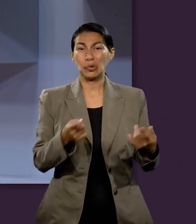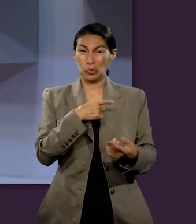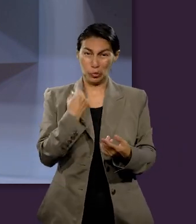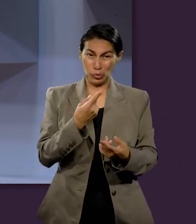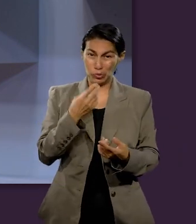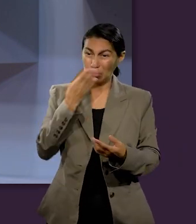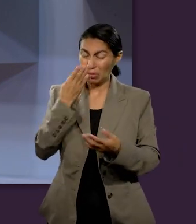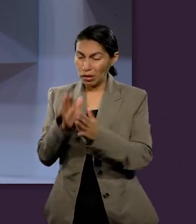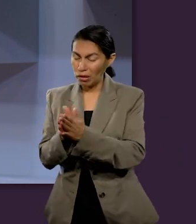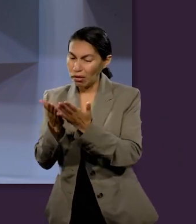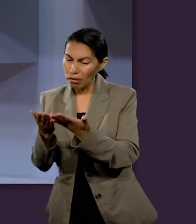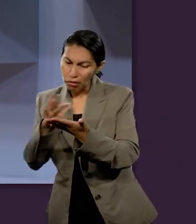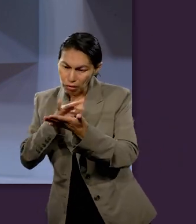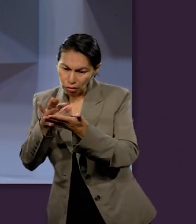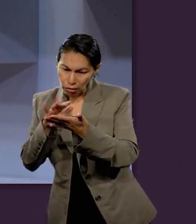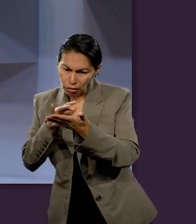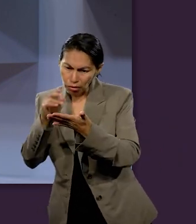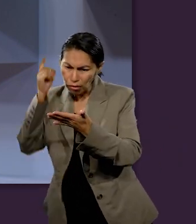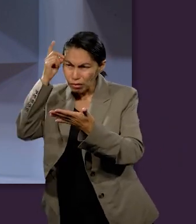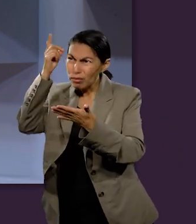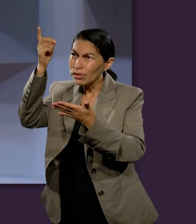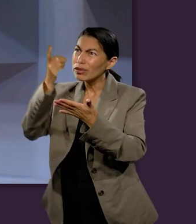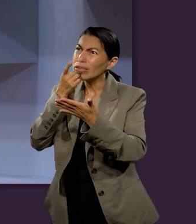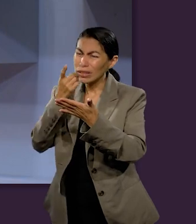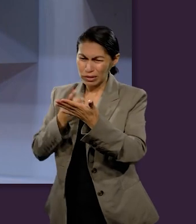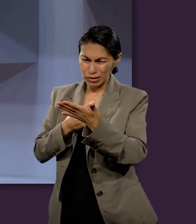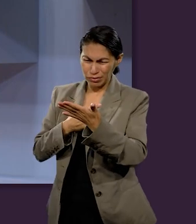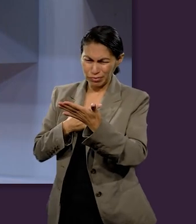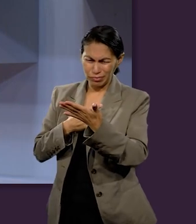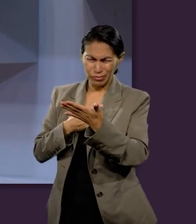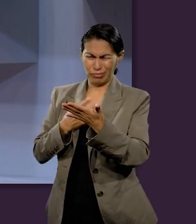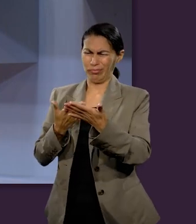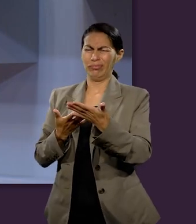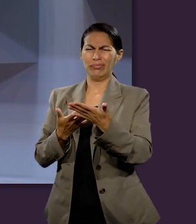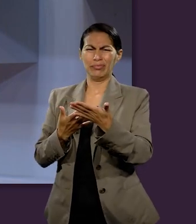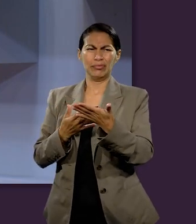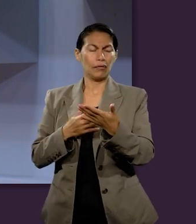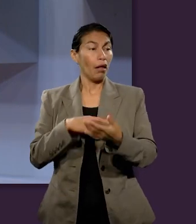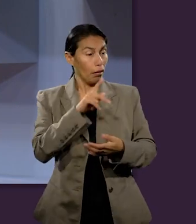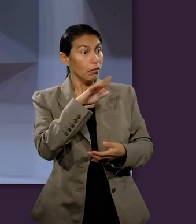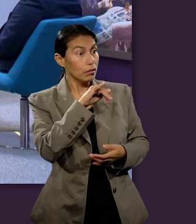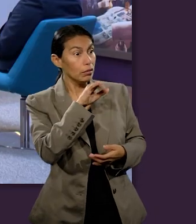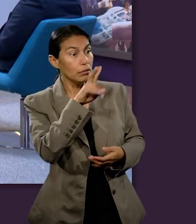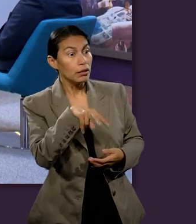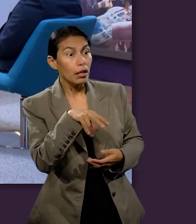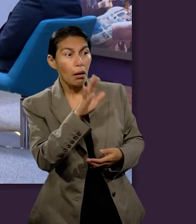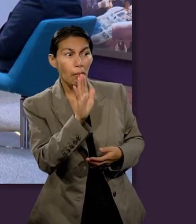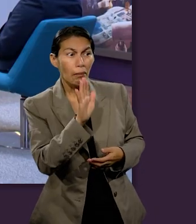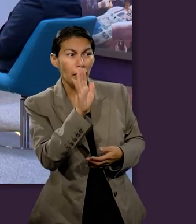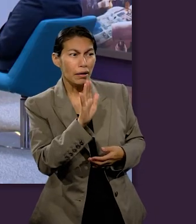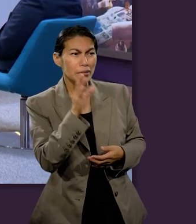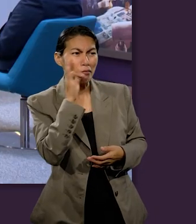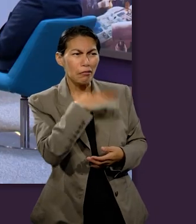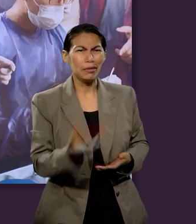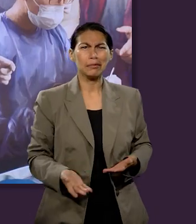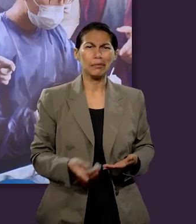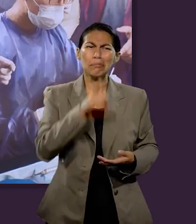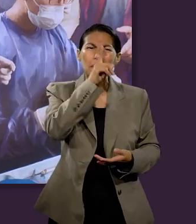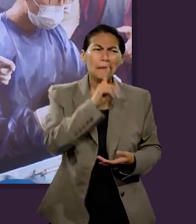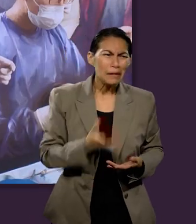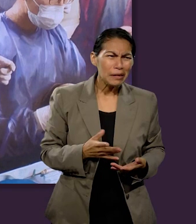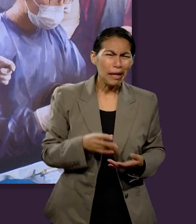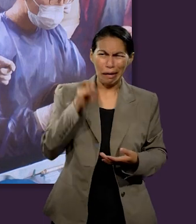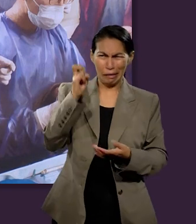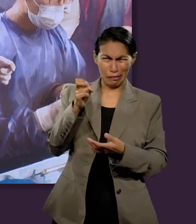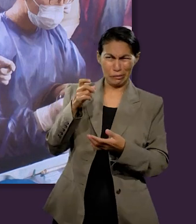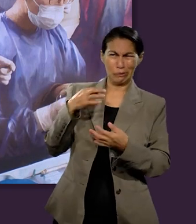la Biblia vemos vislumbres, vistazos de los que nos espera ahí arriba en los cielos. Y hasta nos parece como irreal. ¿Será que realmente